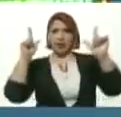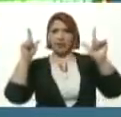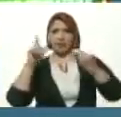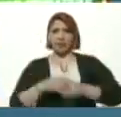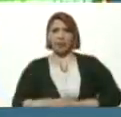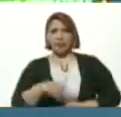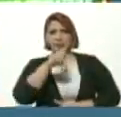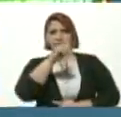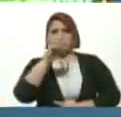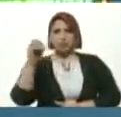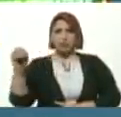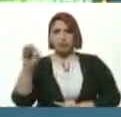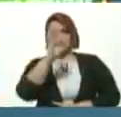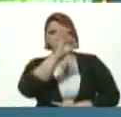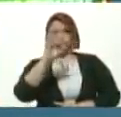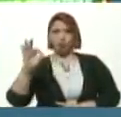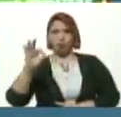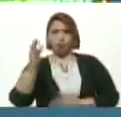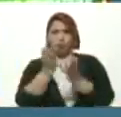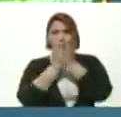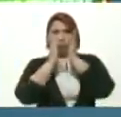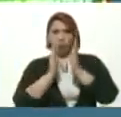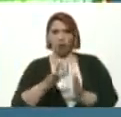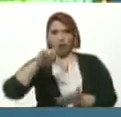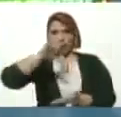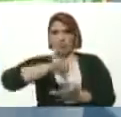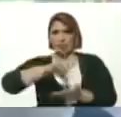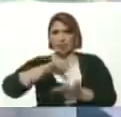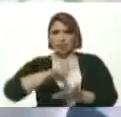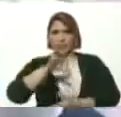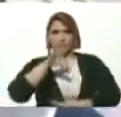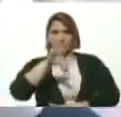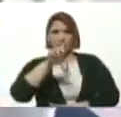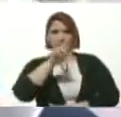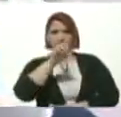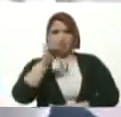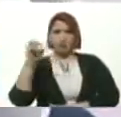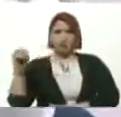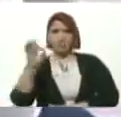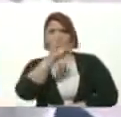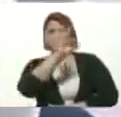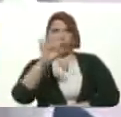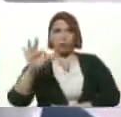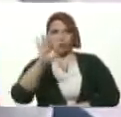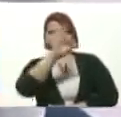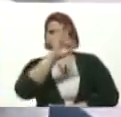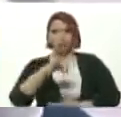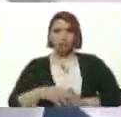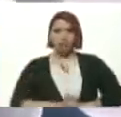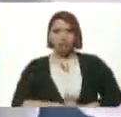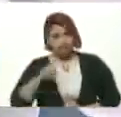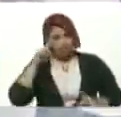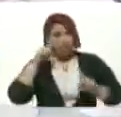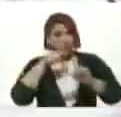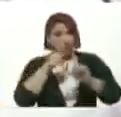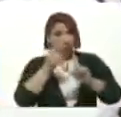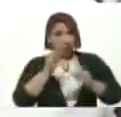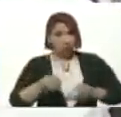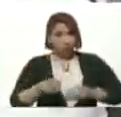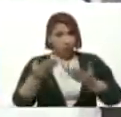100% De escuelas Y liceos Del país 100% Ahí está la meta Compadre